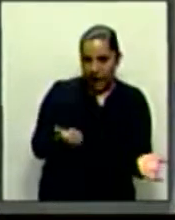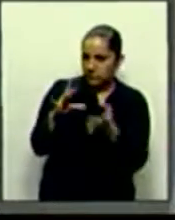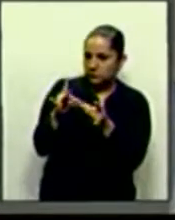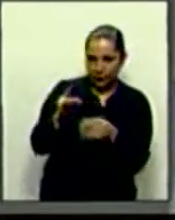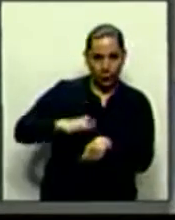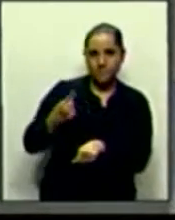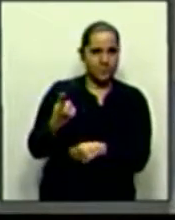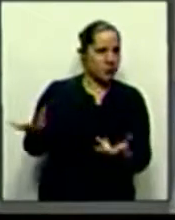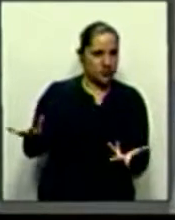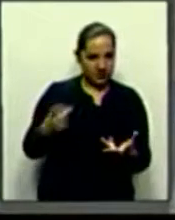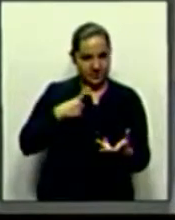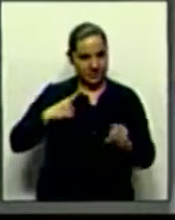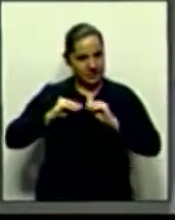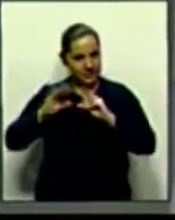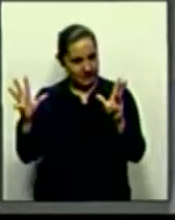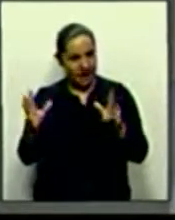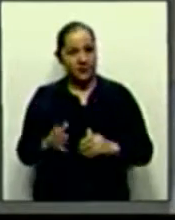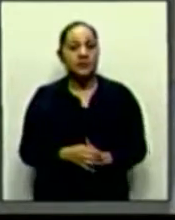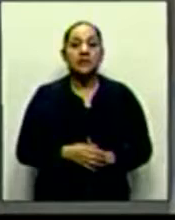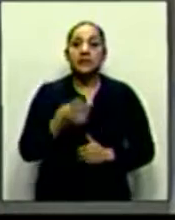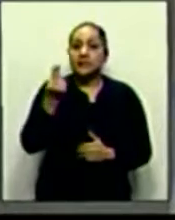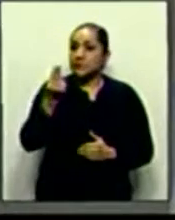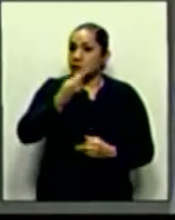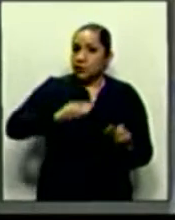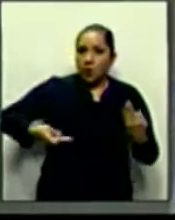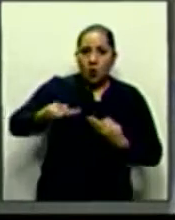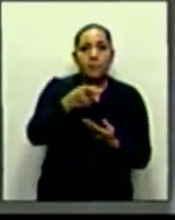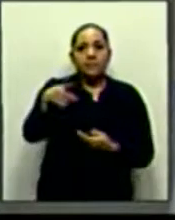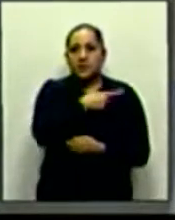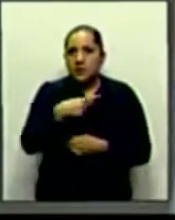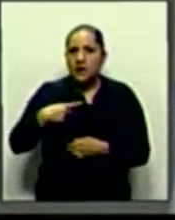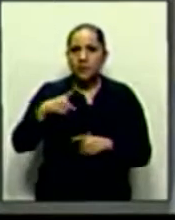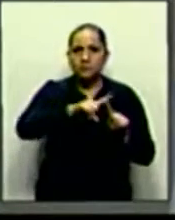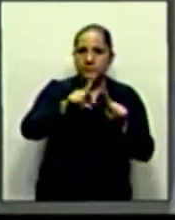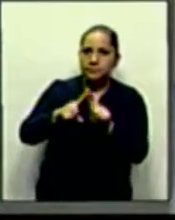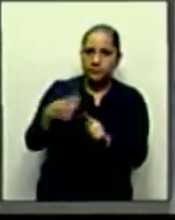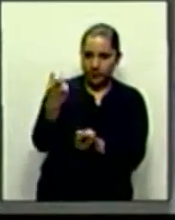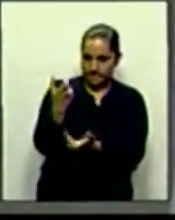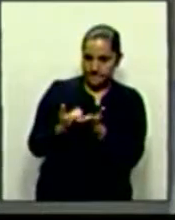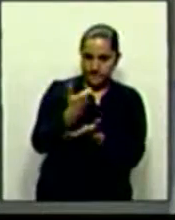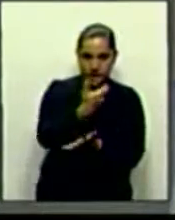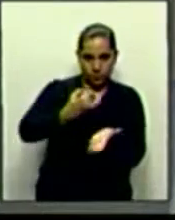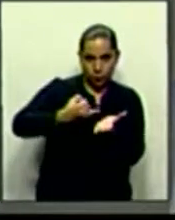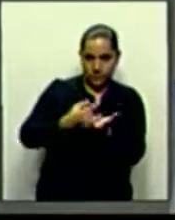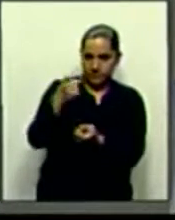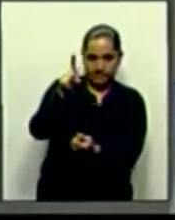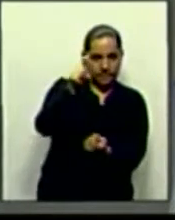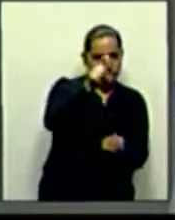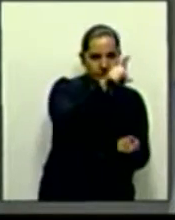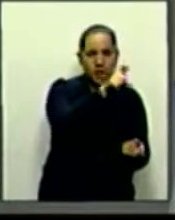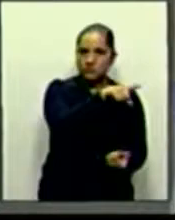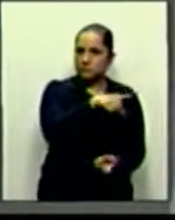que se están realizando todos los esfuerzos por cobrar deudas tributarias a aquellos contribuyentes que sí